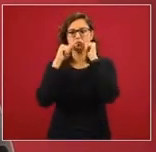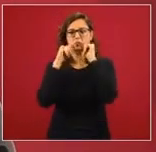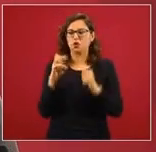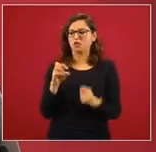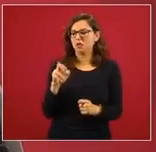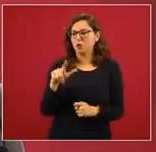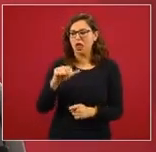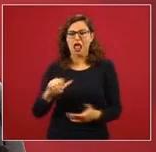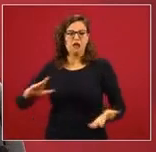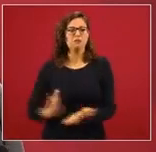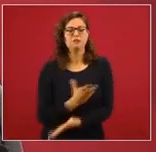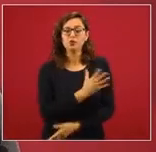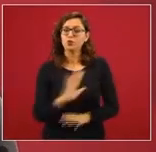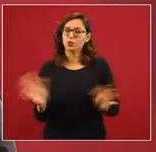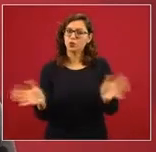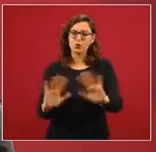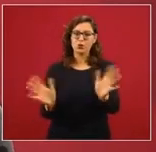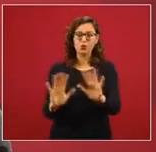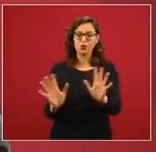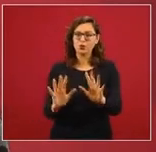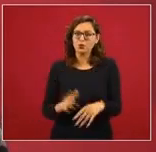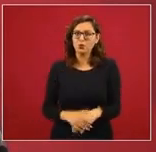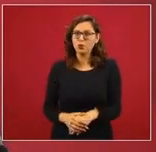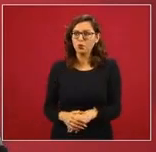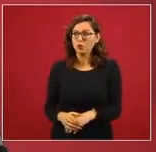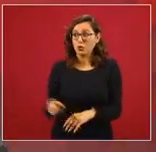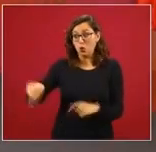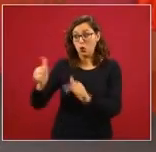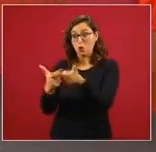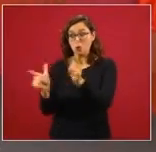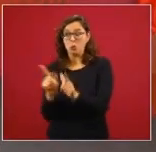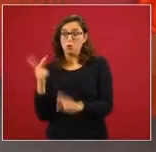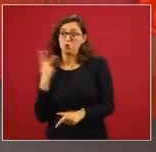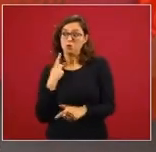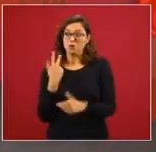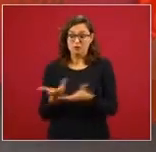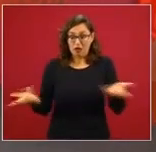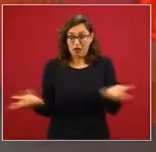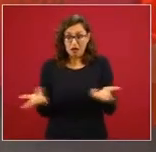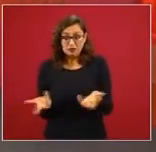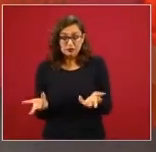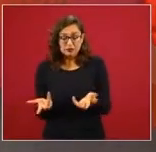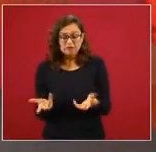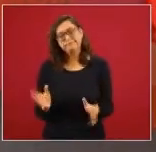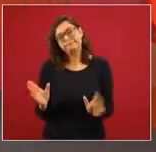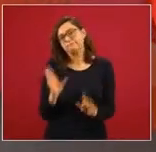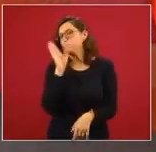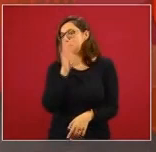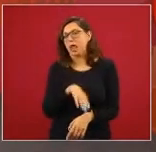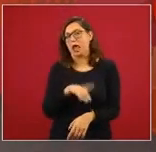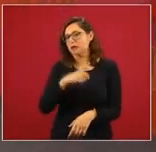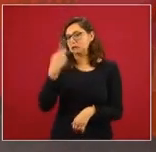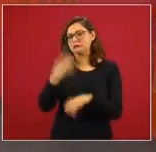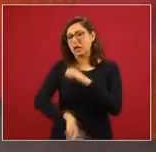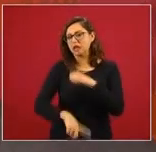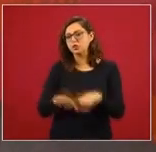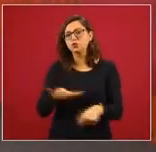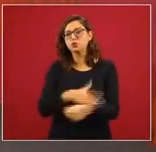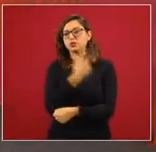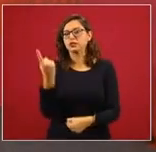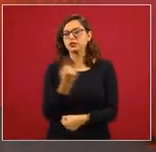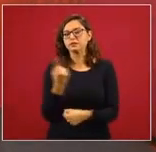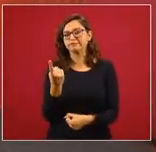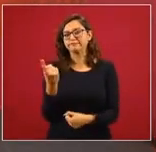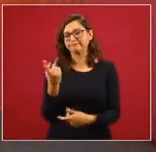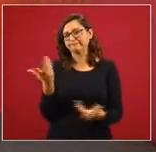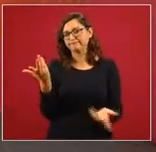Esto perjudica al partido que lo hace. ¿Por qué le perjudica? Porque en